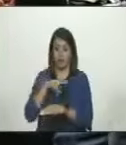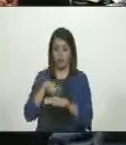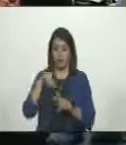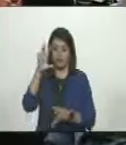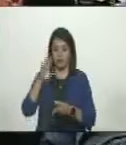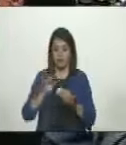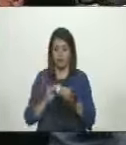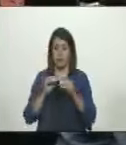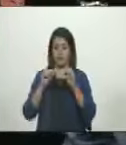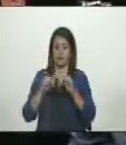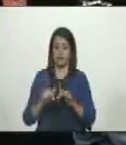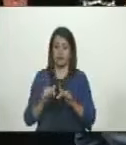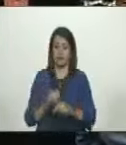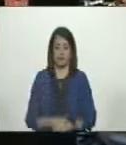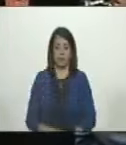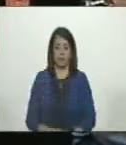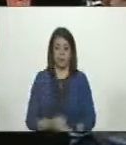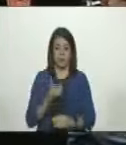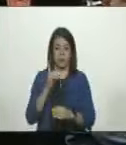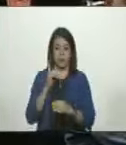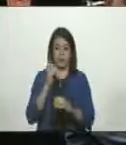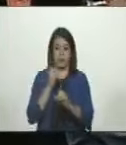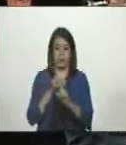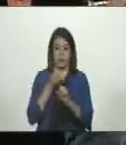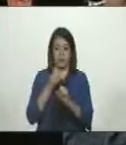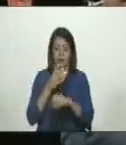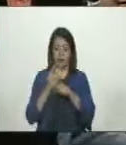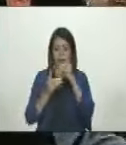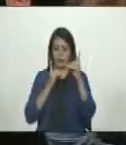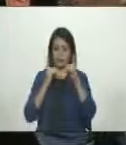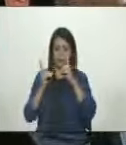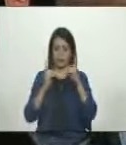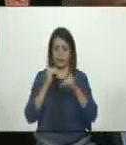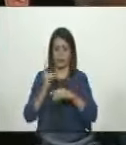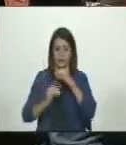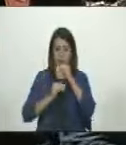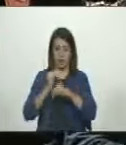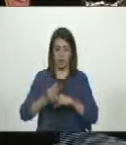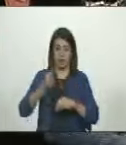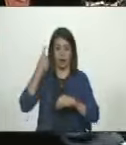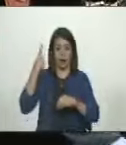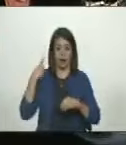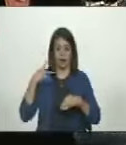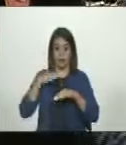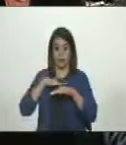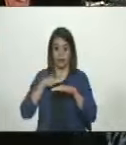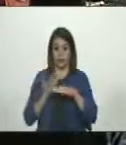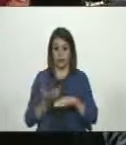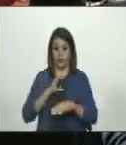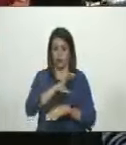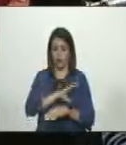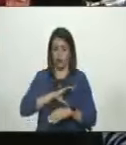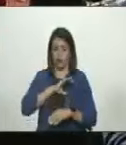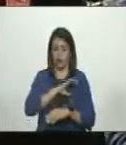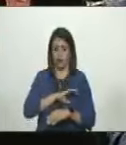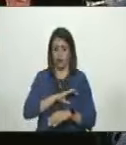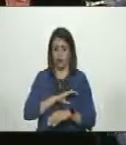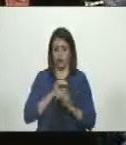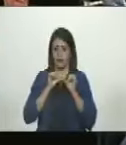resultados de la discusión que se llevó a cabo el día de ayer en el marco de la Comisión